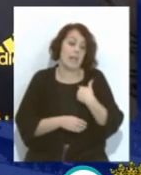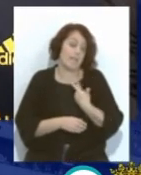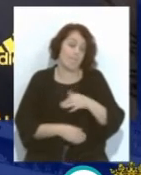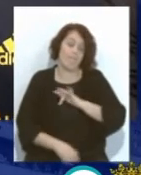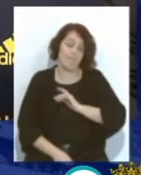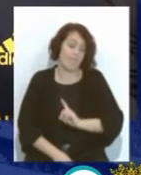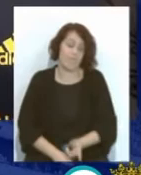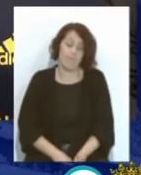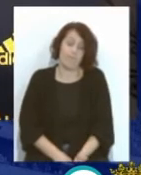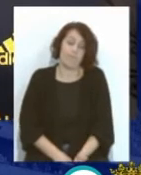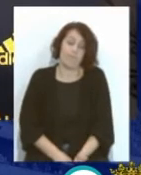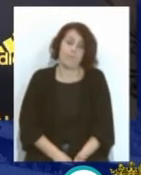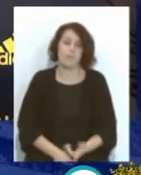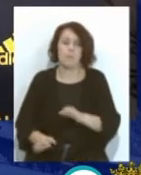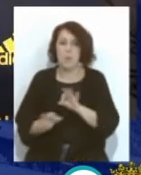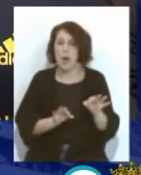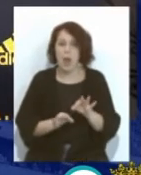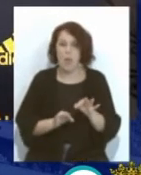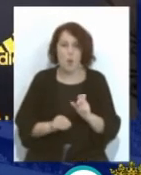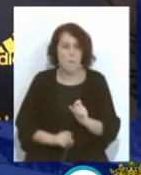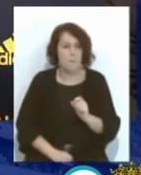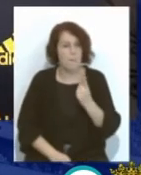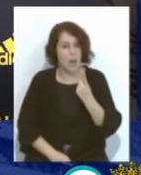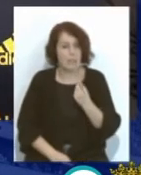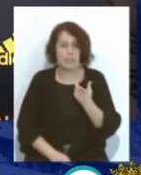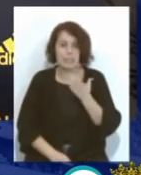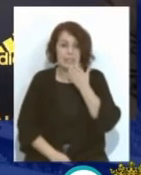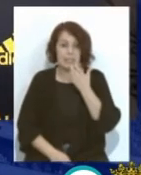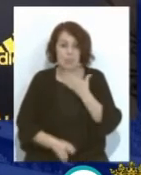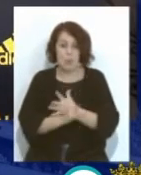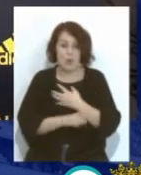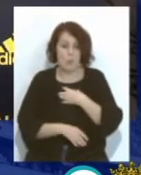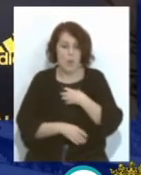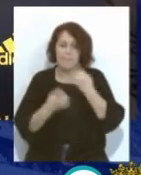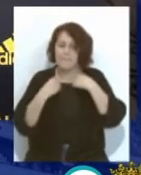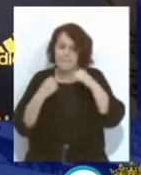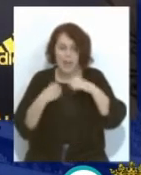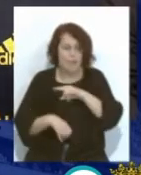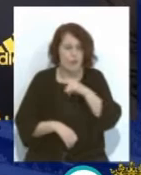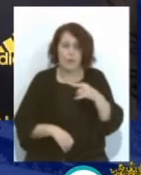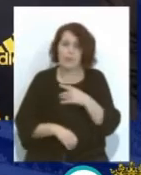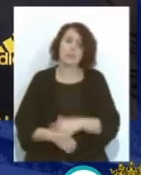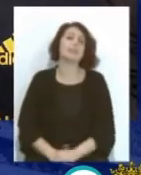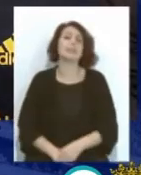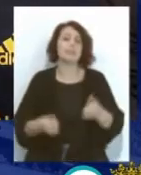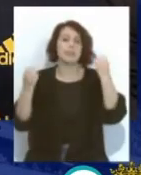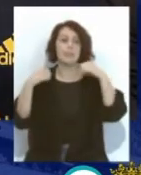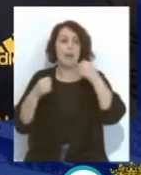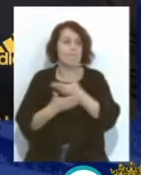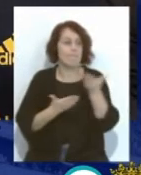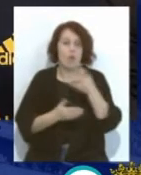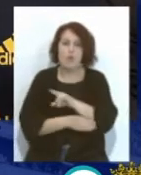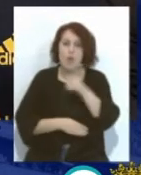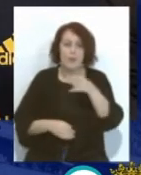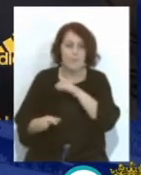Es al estar Lo más preparado Que se pueda Si no puedes jugar Pues es entrenar Todavía más Entrenar más Que los demás